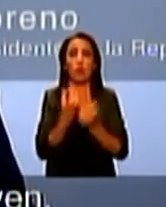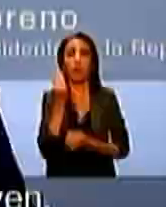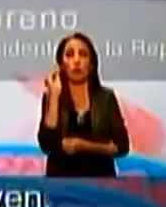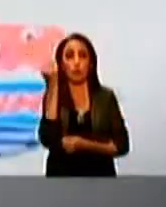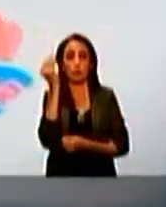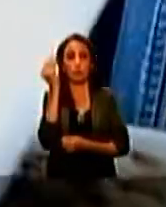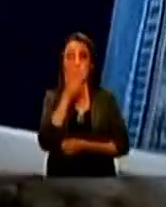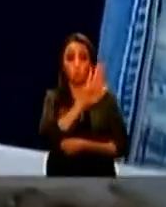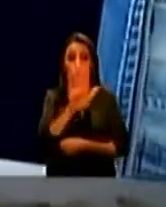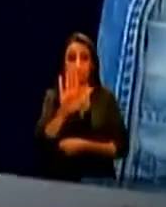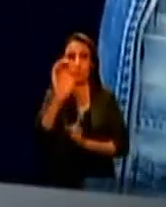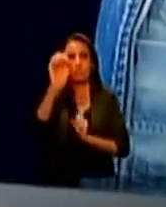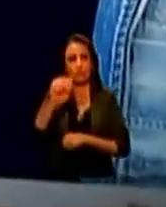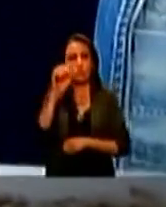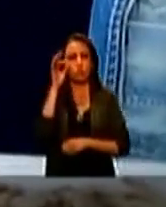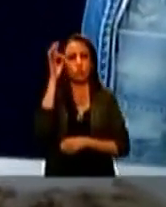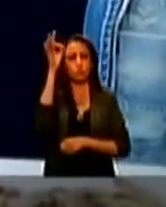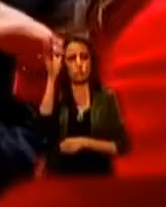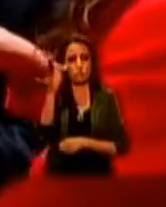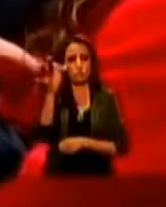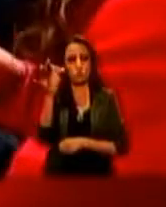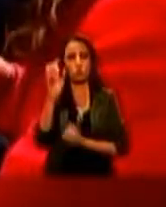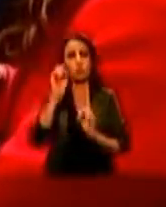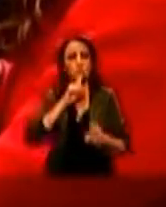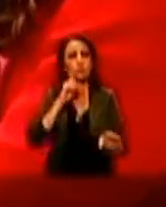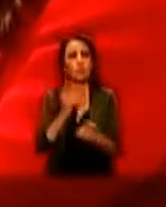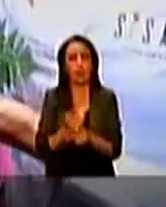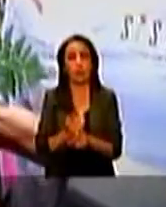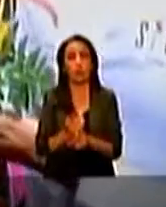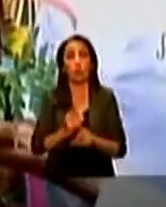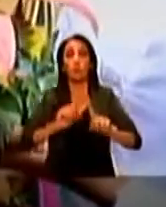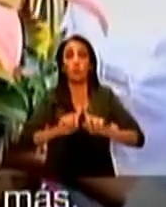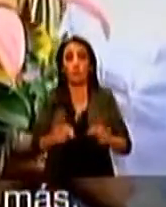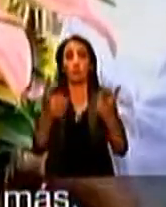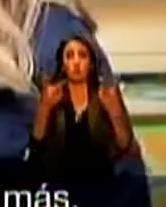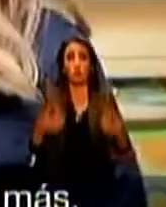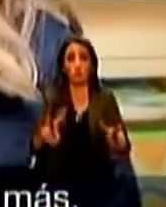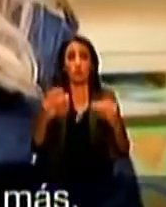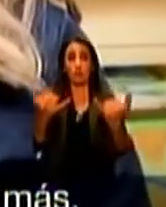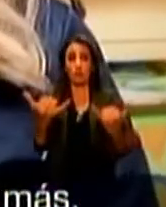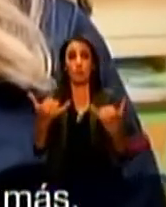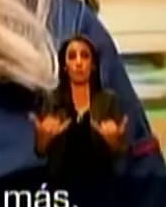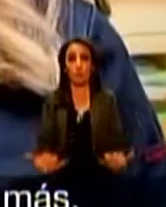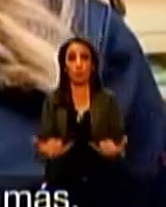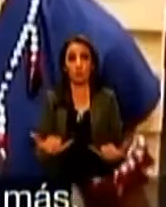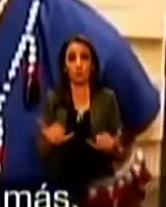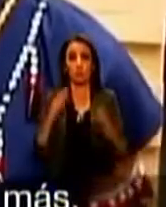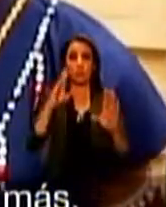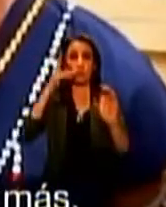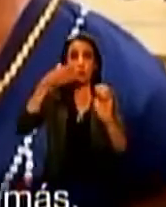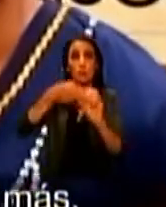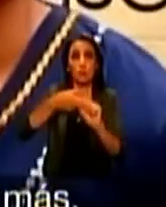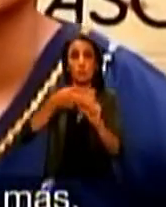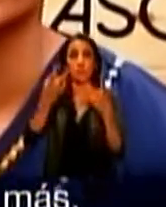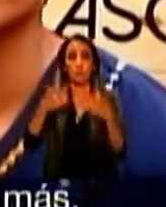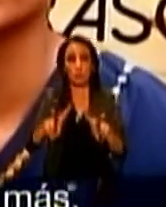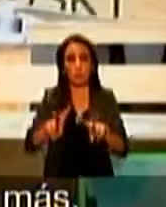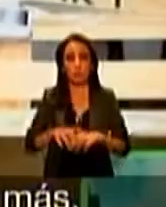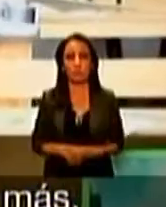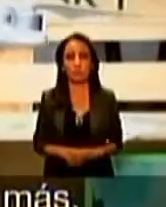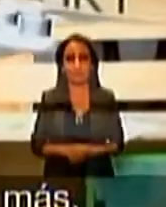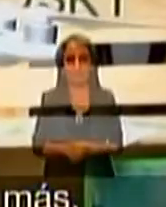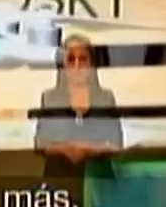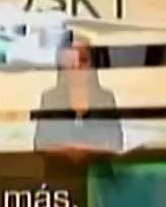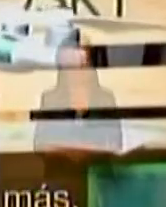el impulso al joven. Ustedes son el futuro, es verdad, pero ustedes están haciendo algo más, están siendo el